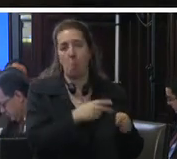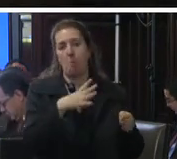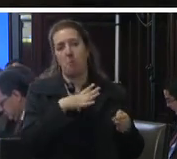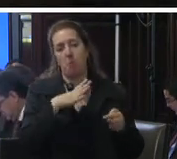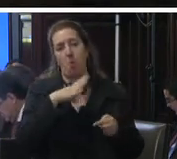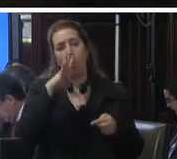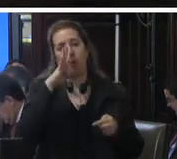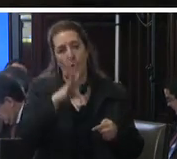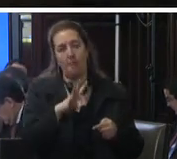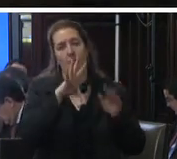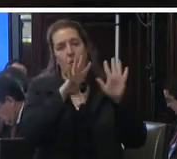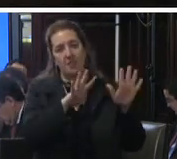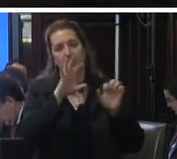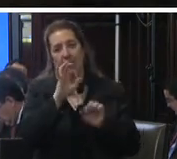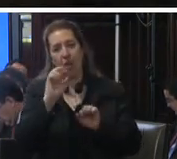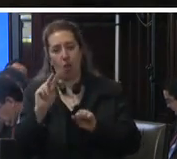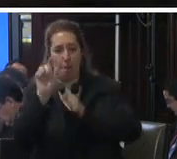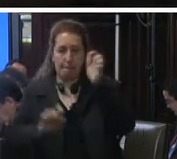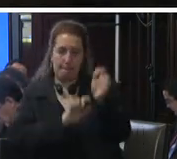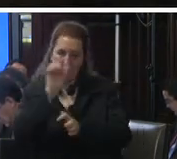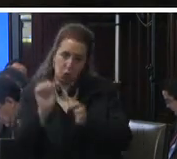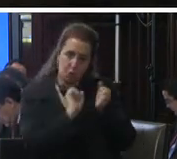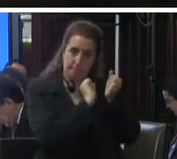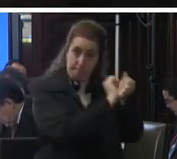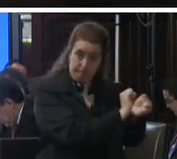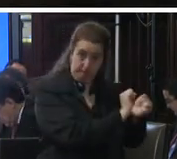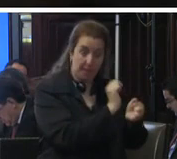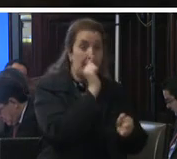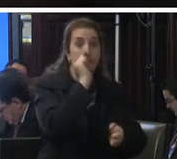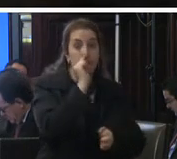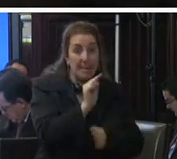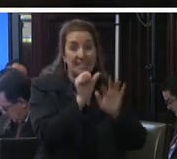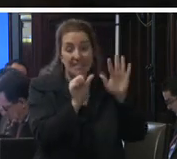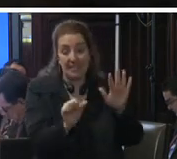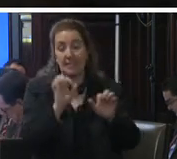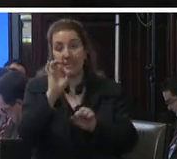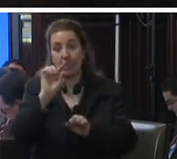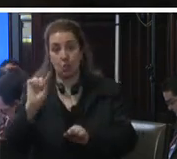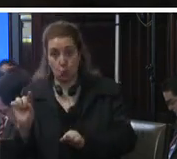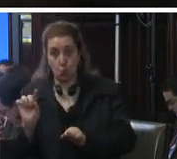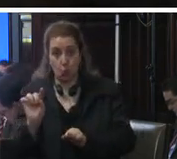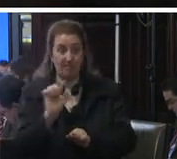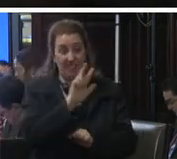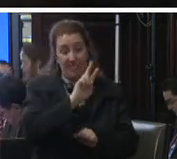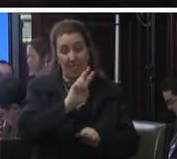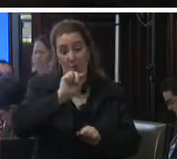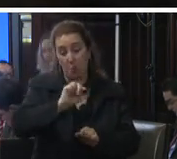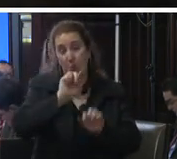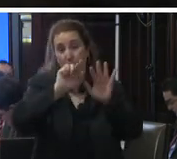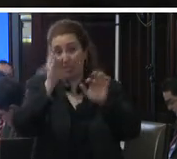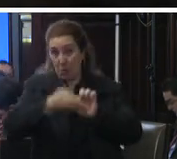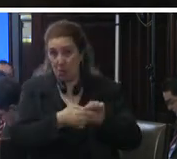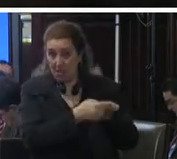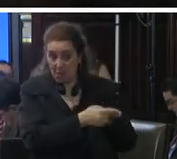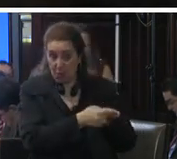4.902 personas privadas de libertad de las cuales 1.601 es decir el 32.7 por ciento